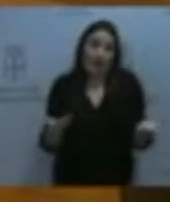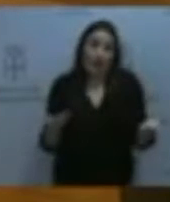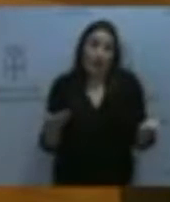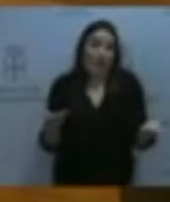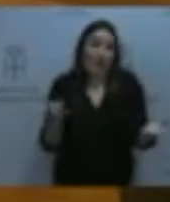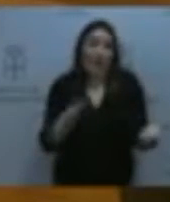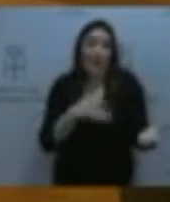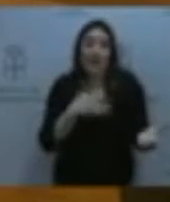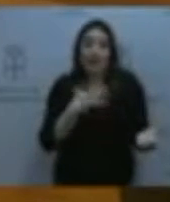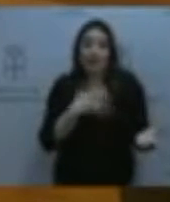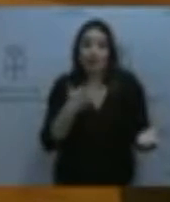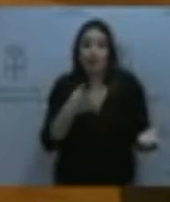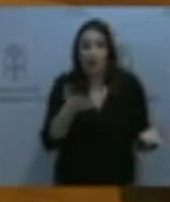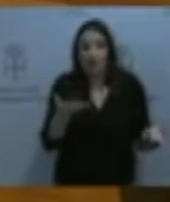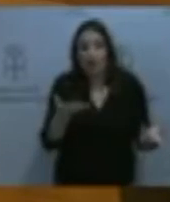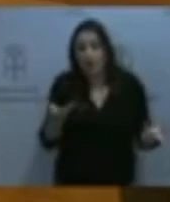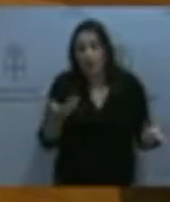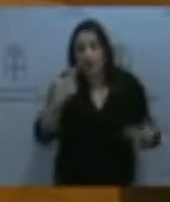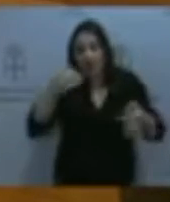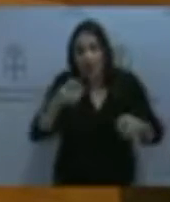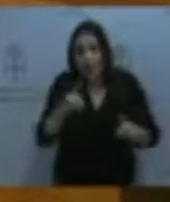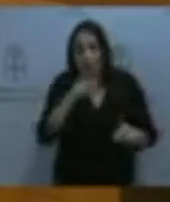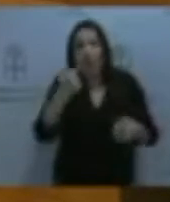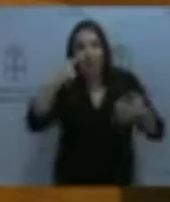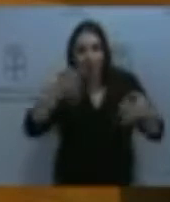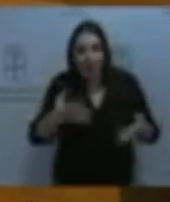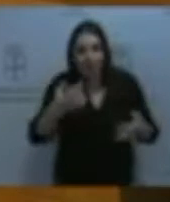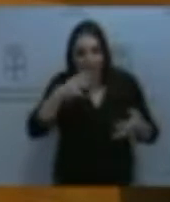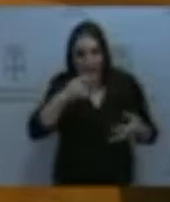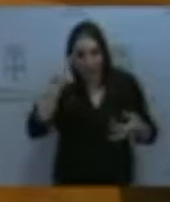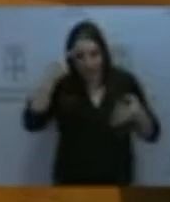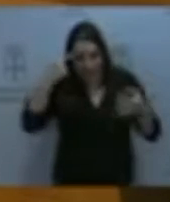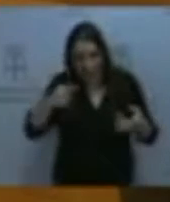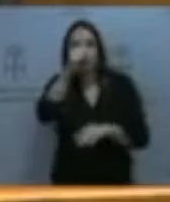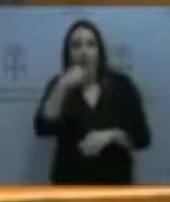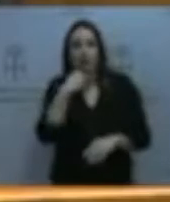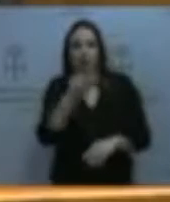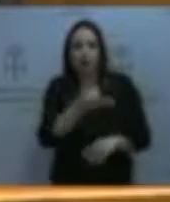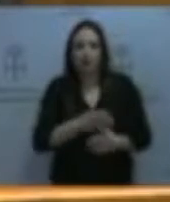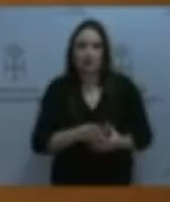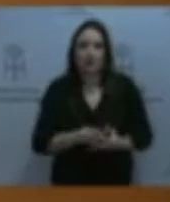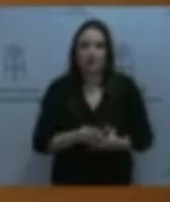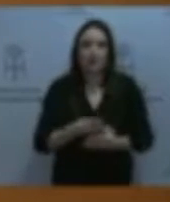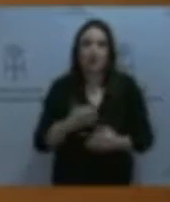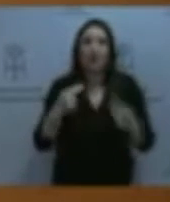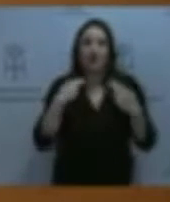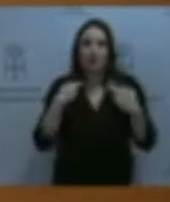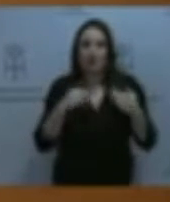ahora son conscientes y no pueden decir que esto no se advirtió. Gracias. Gracias. Sí, señor diputado.